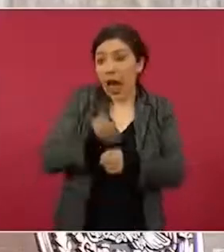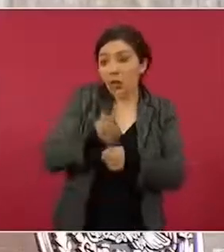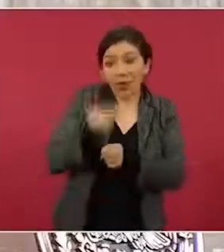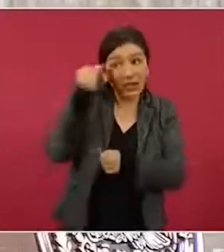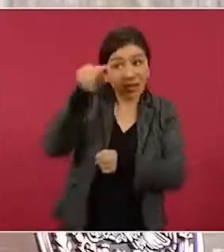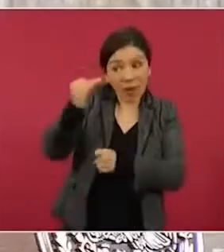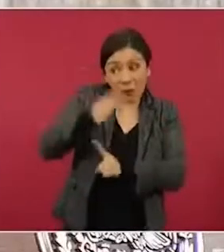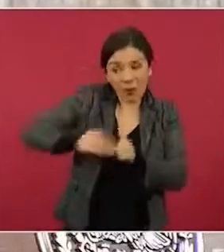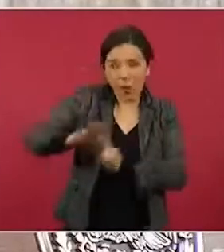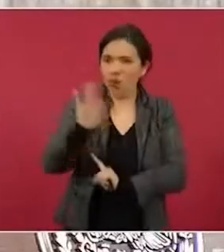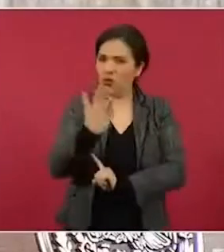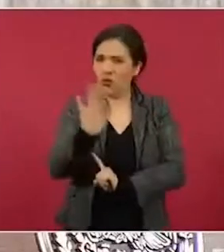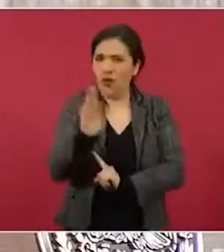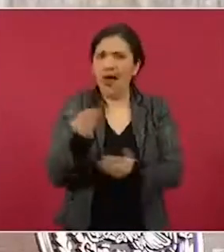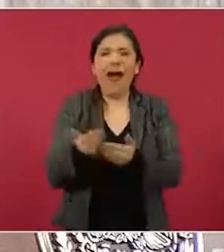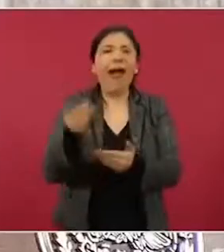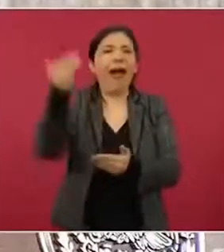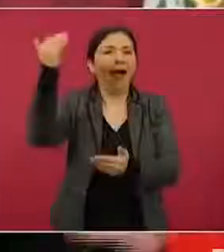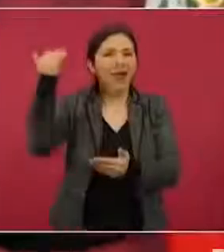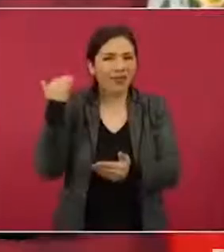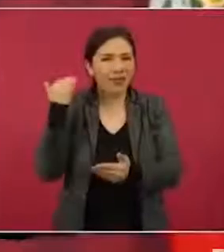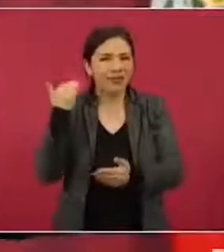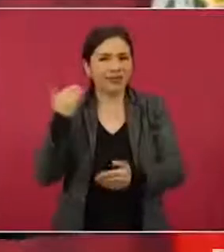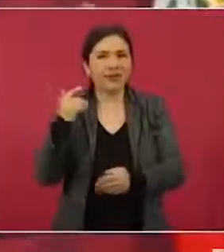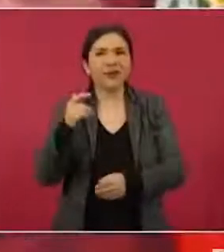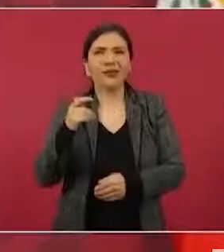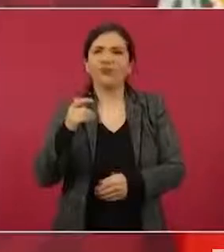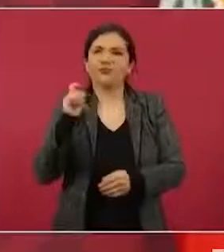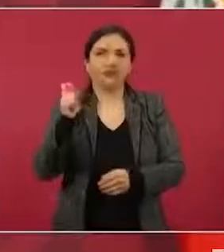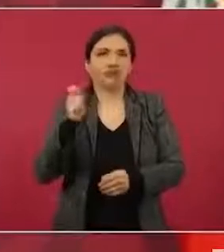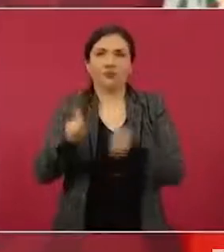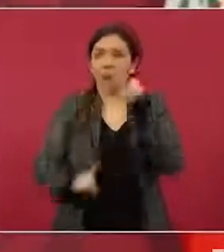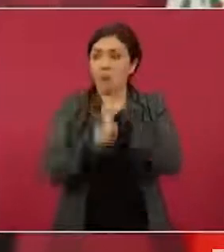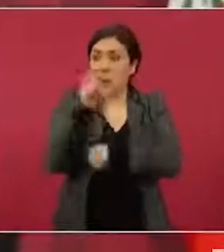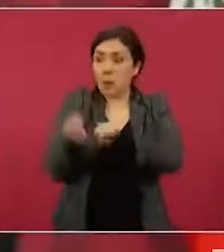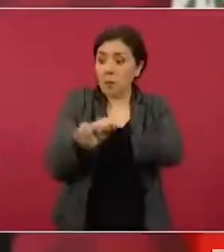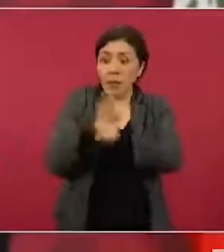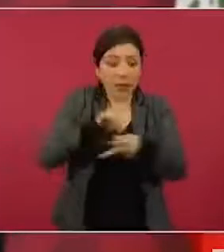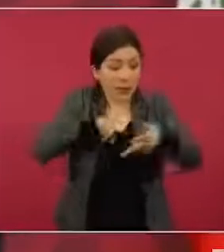sino de todo el tiempo.